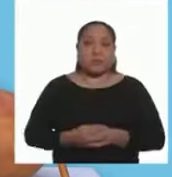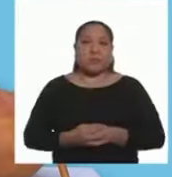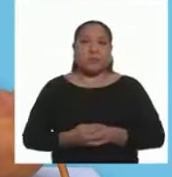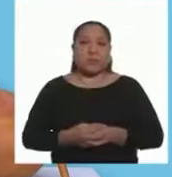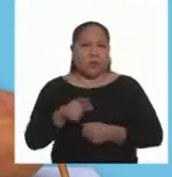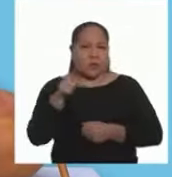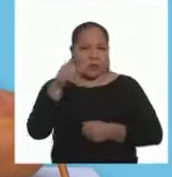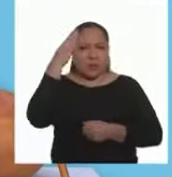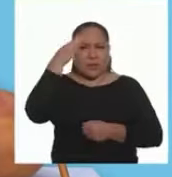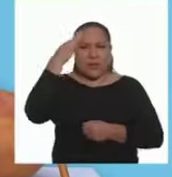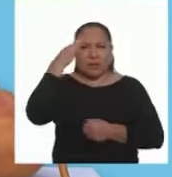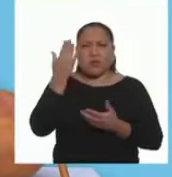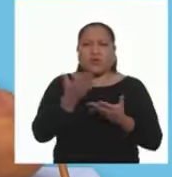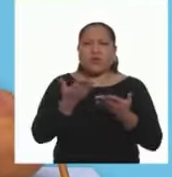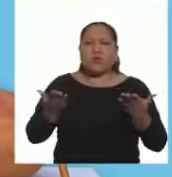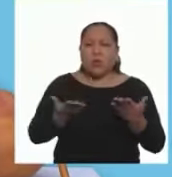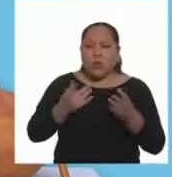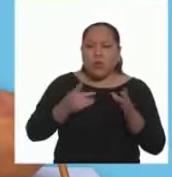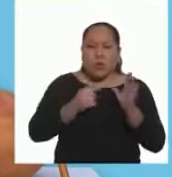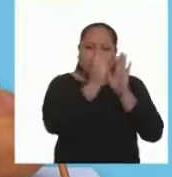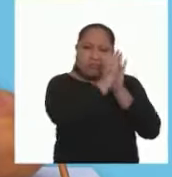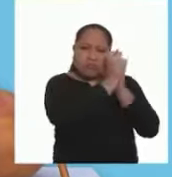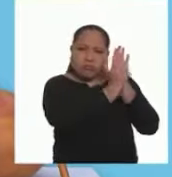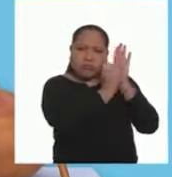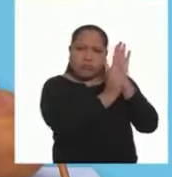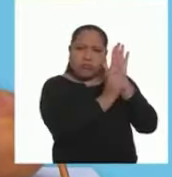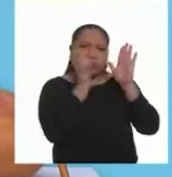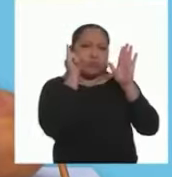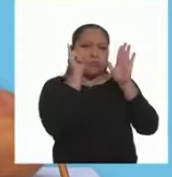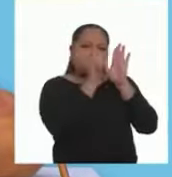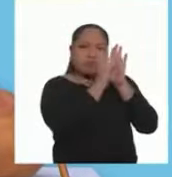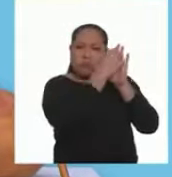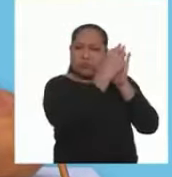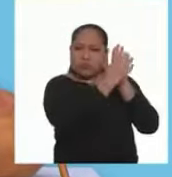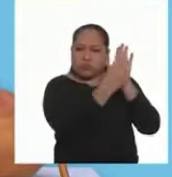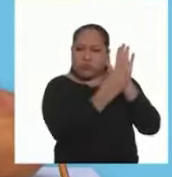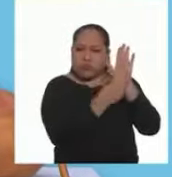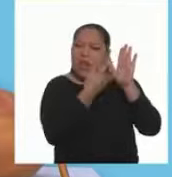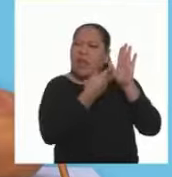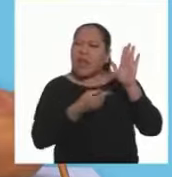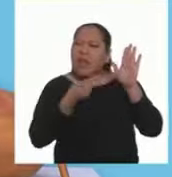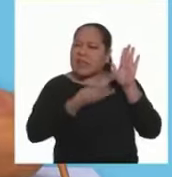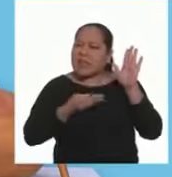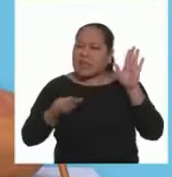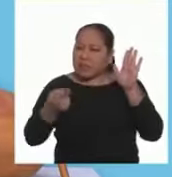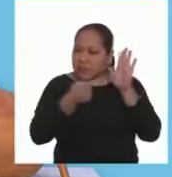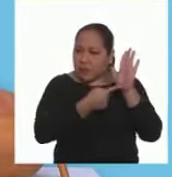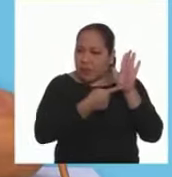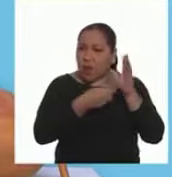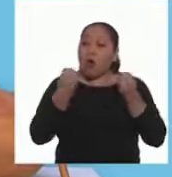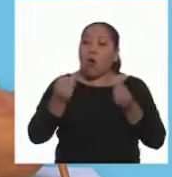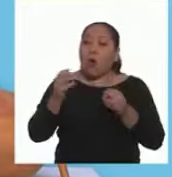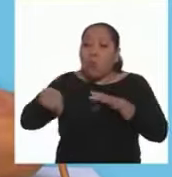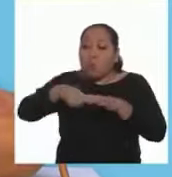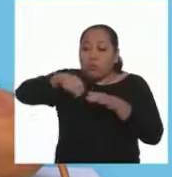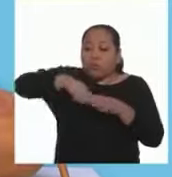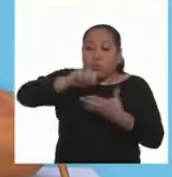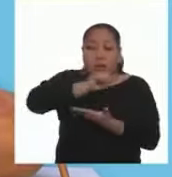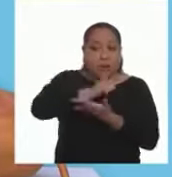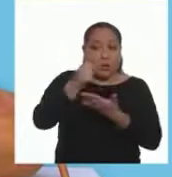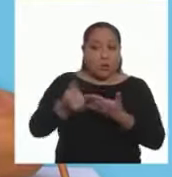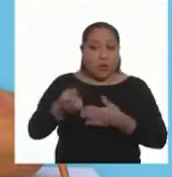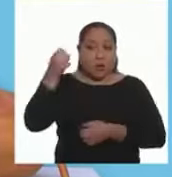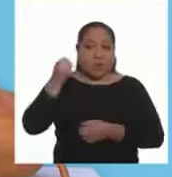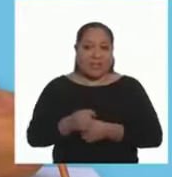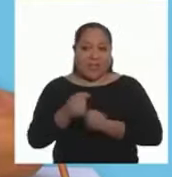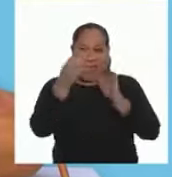preparación? ¿Sabes dónde están anotados los ingredientes y cómo debemos preparar el arroz